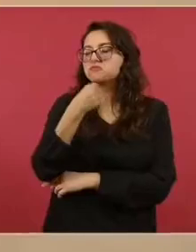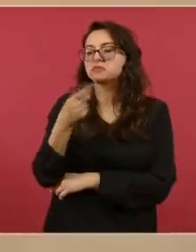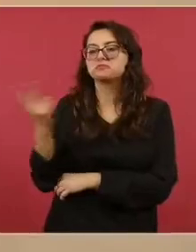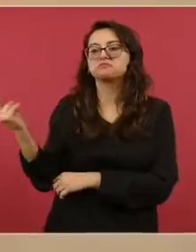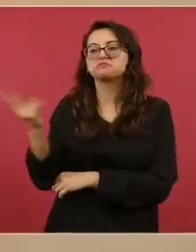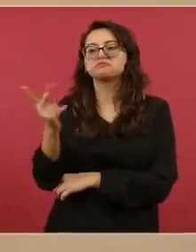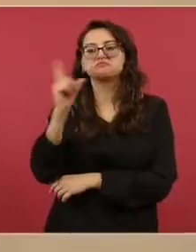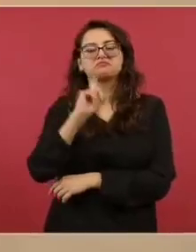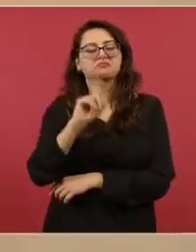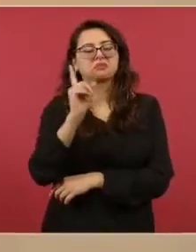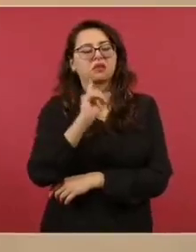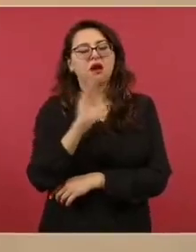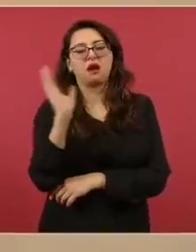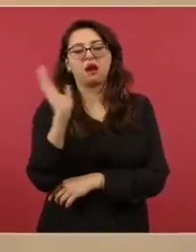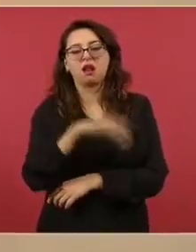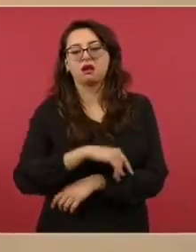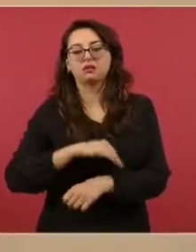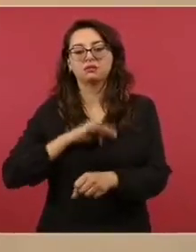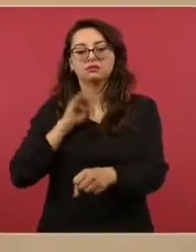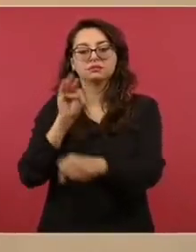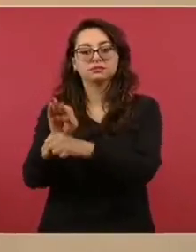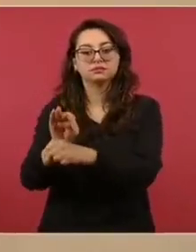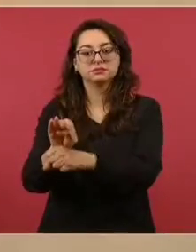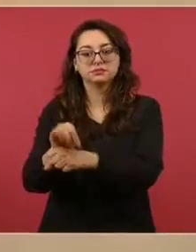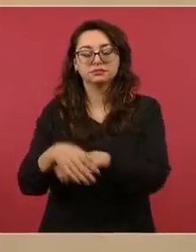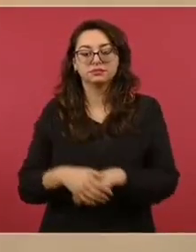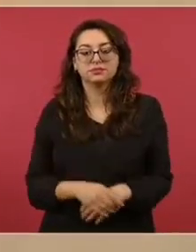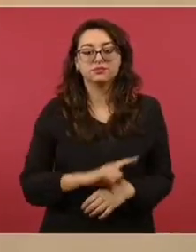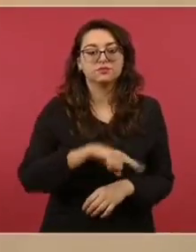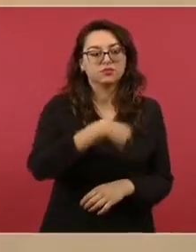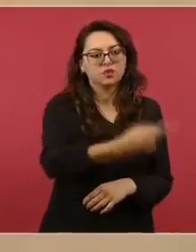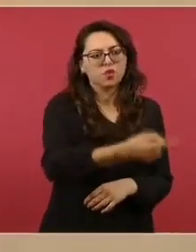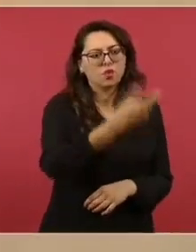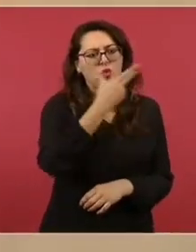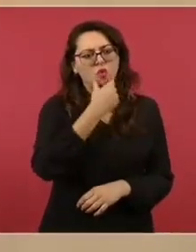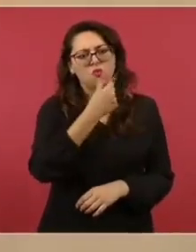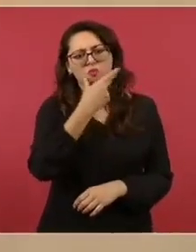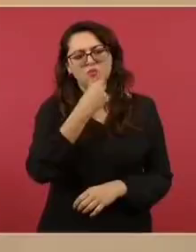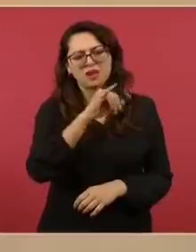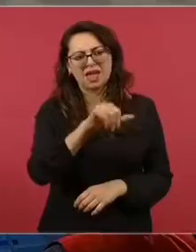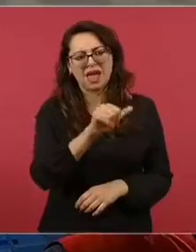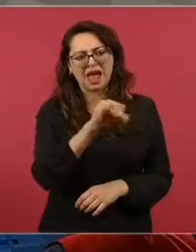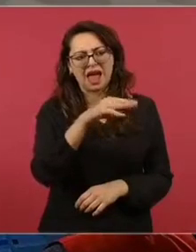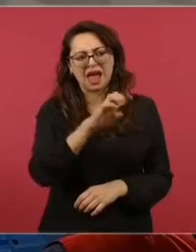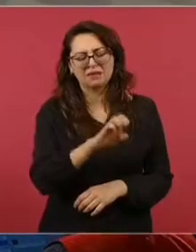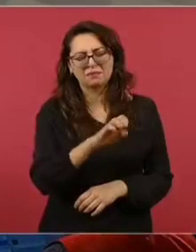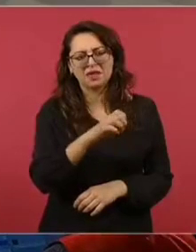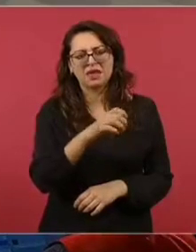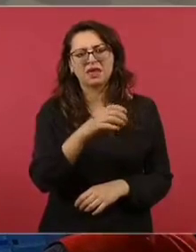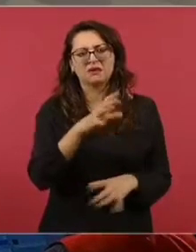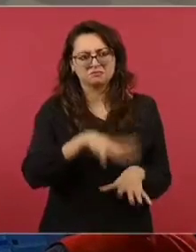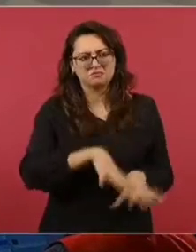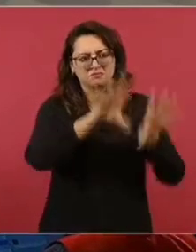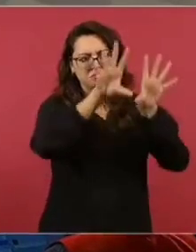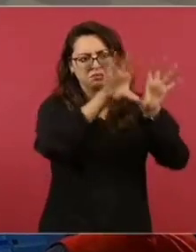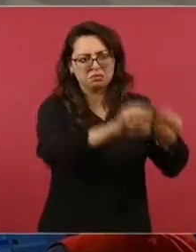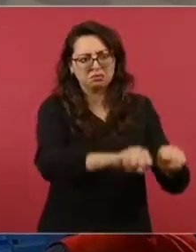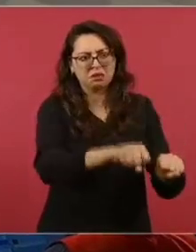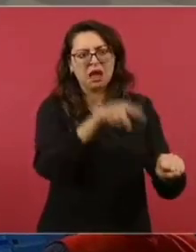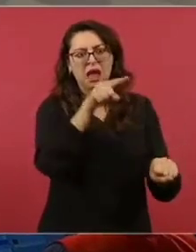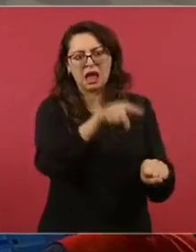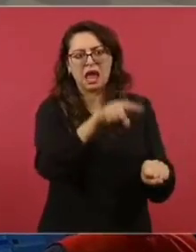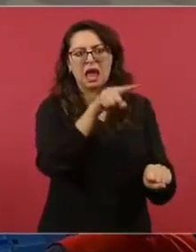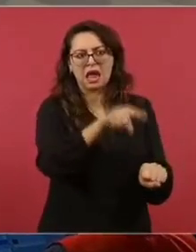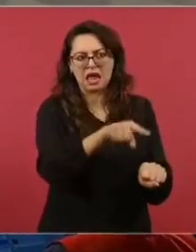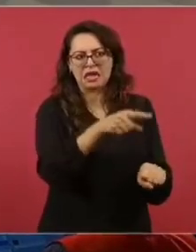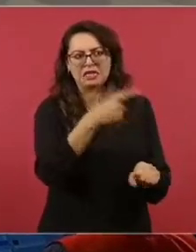hubo otro detenido, Jaime N., que se suicidó de manera dudosa en diciembre del 2019